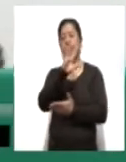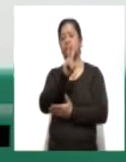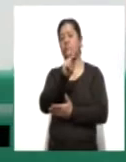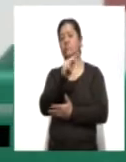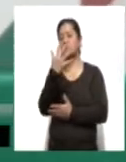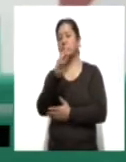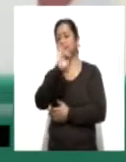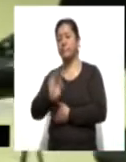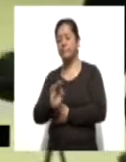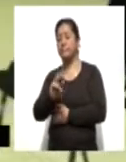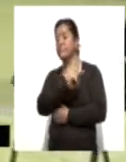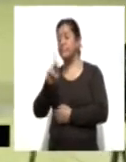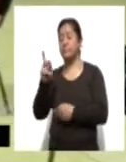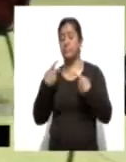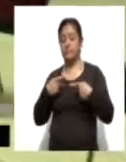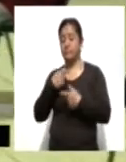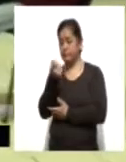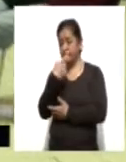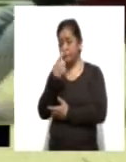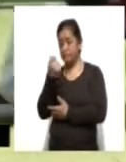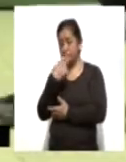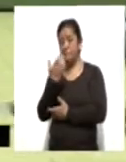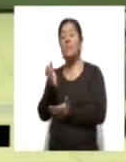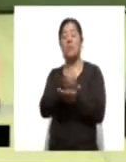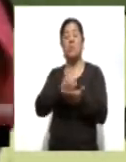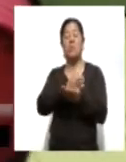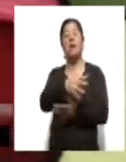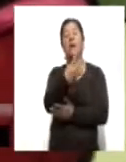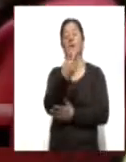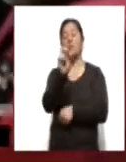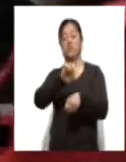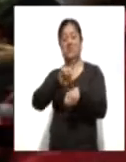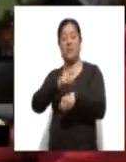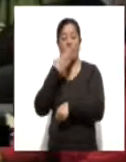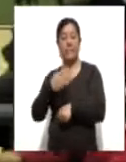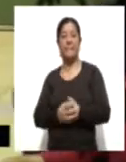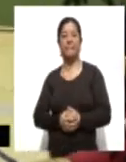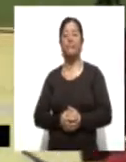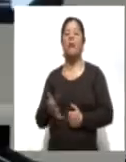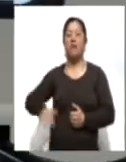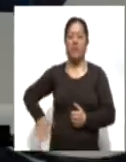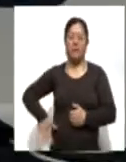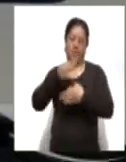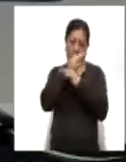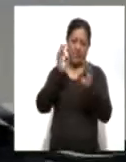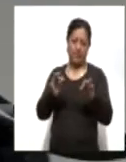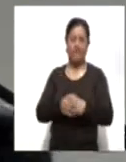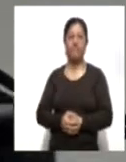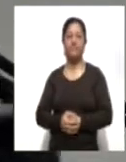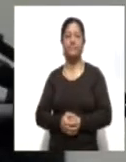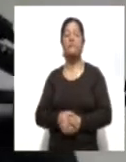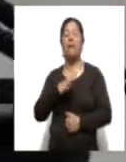casos que recibieron este tratamiento se recuperaron en 14 días. Lo anterior comentante dijo se suma al grupo de